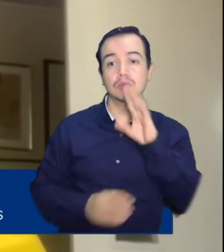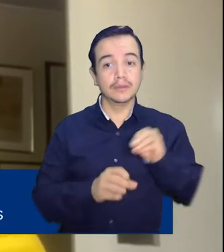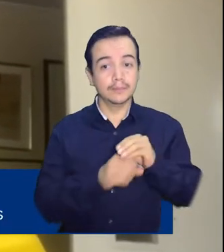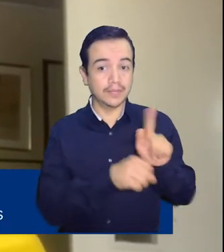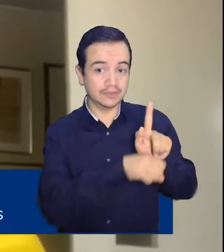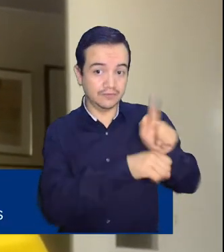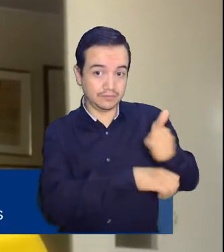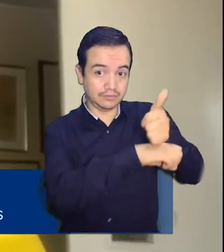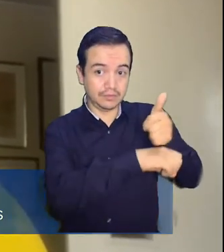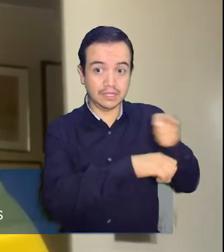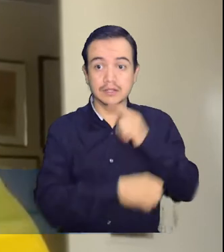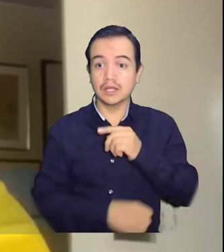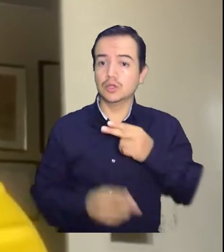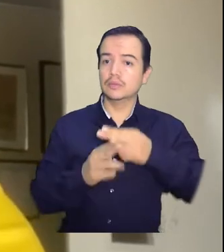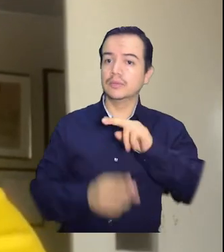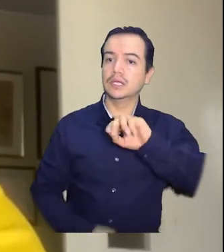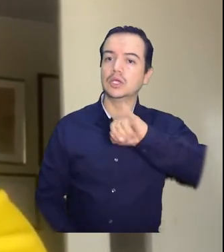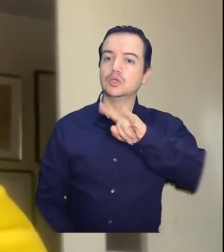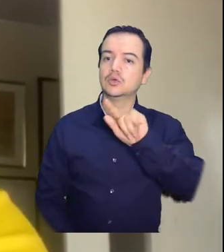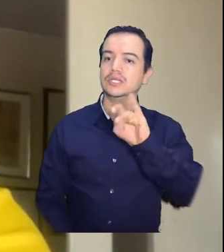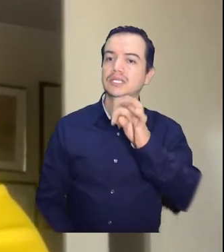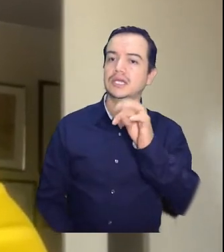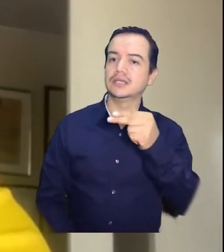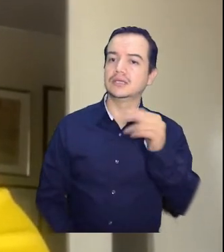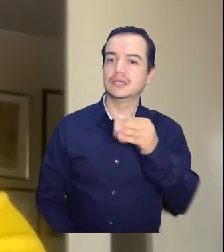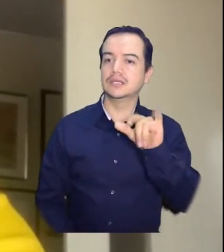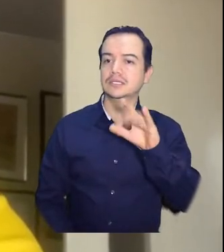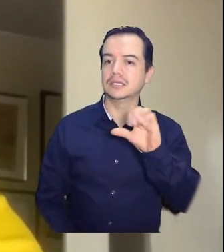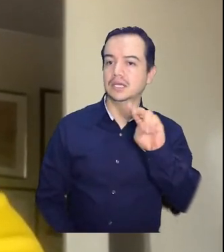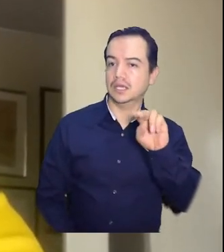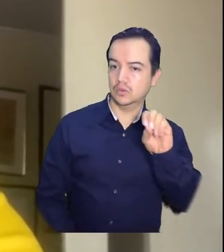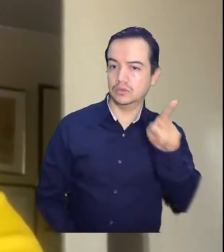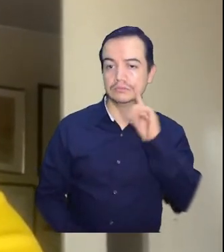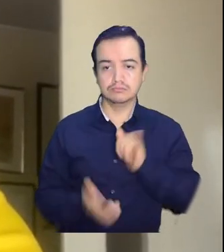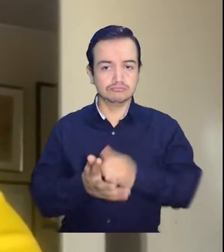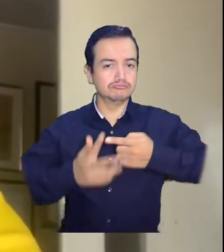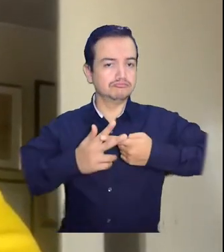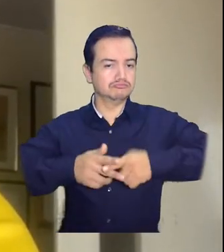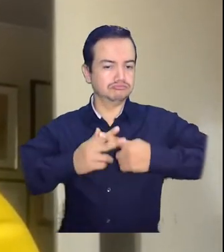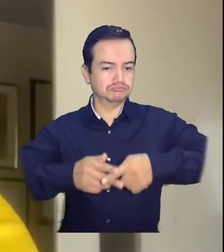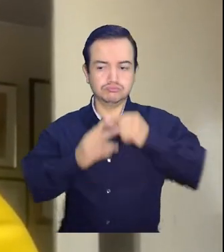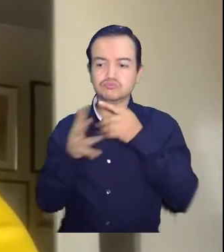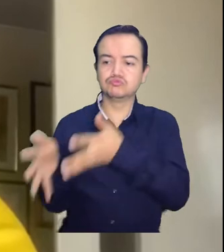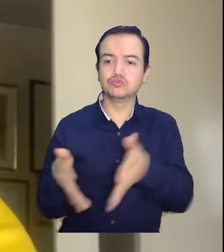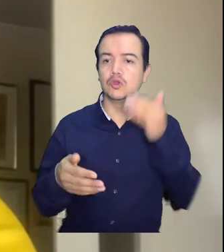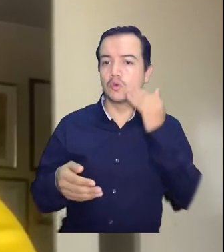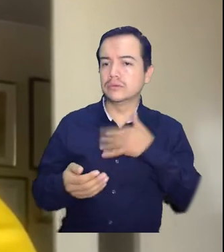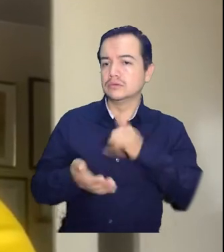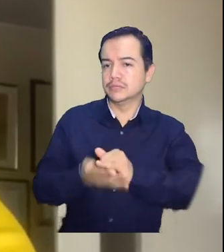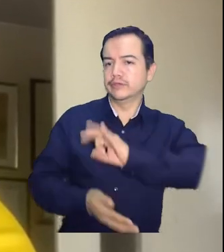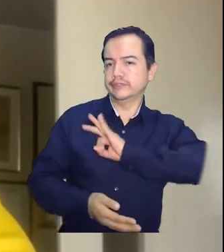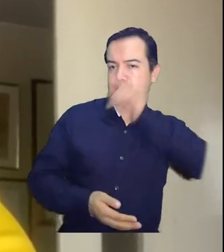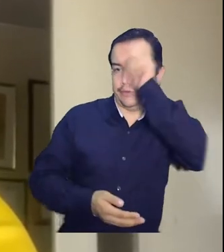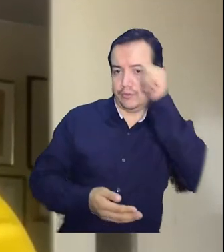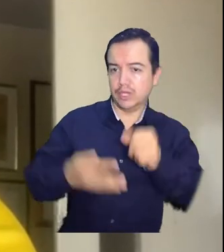Julián Liscano, se diseñó y se ejecutó este taller de liderazgo en diversos fines de semana, en varias